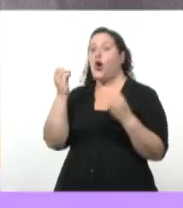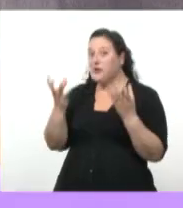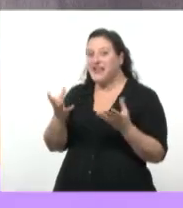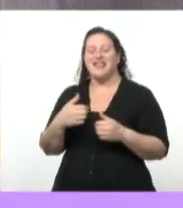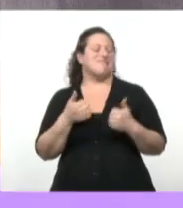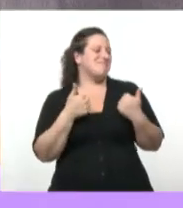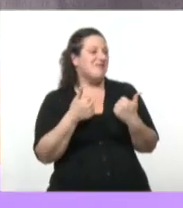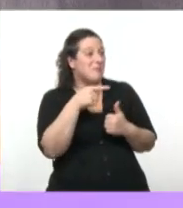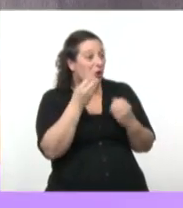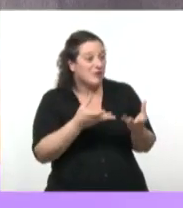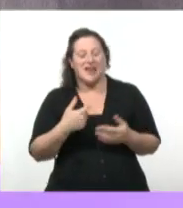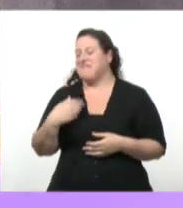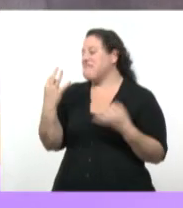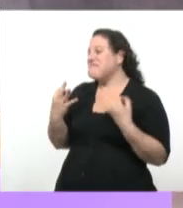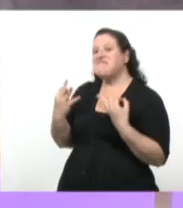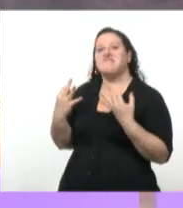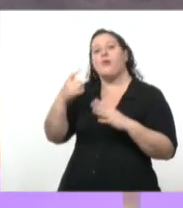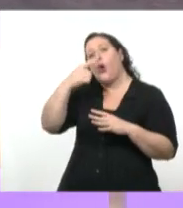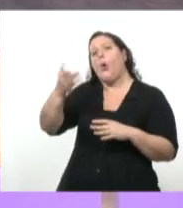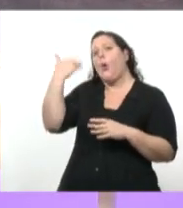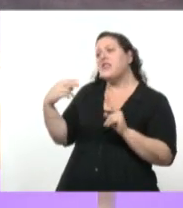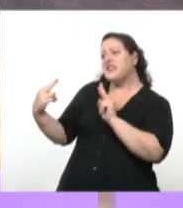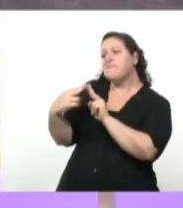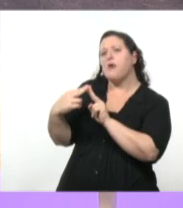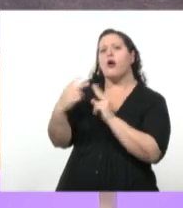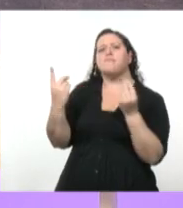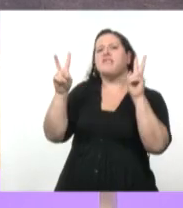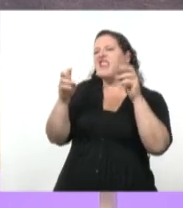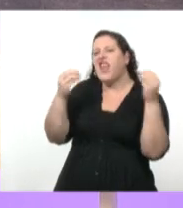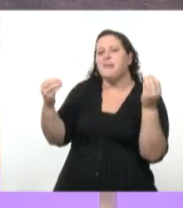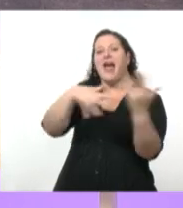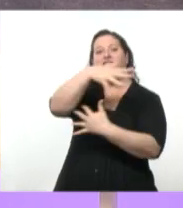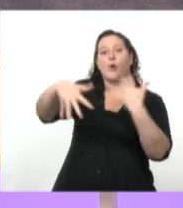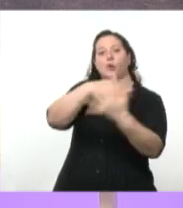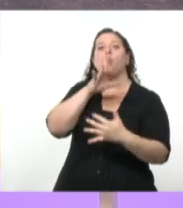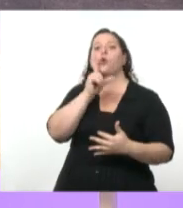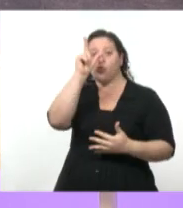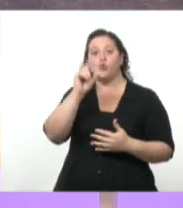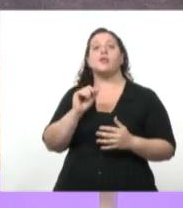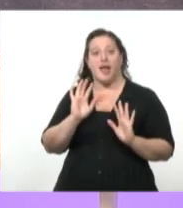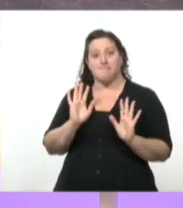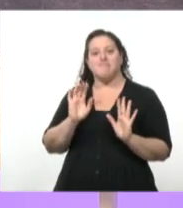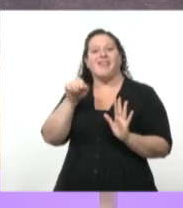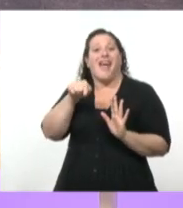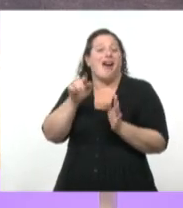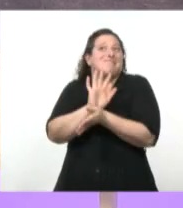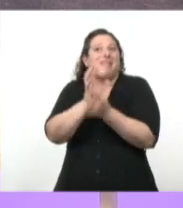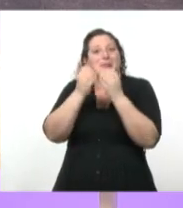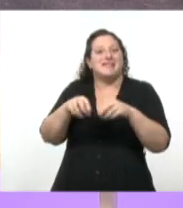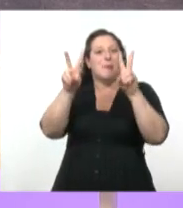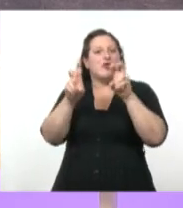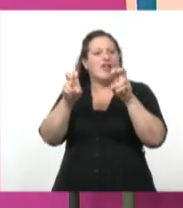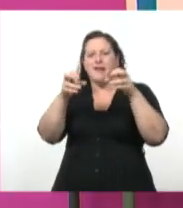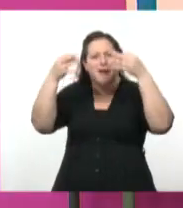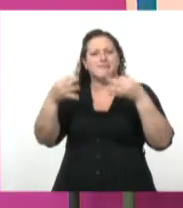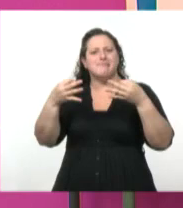muy bien. Bueno, la última vez que estuviste, estuvimos viendo la Revolución Rusa, nos metimos con el mundo de las revoluciones. Hoy nos toca la Revolución